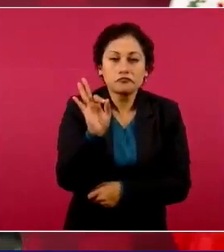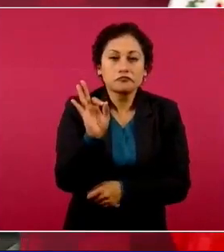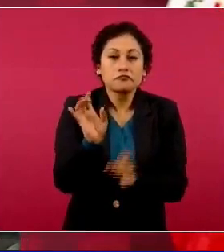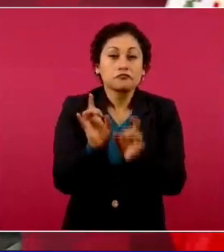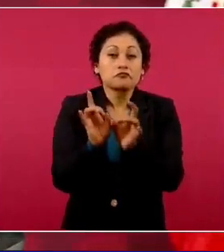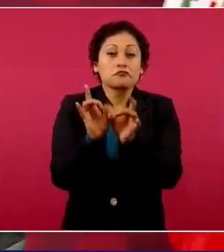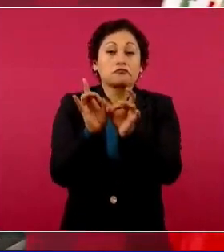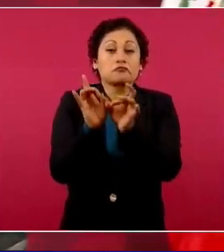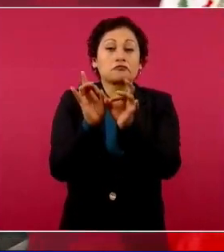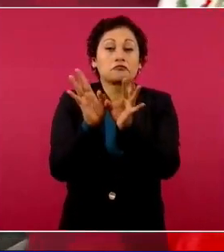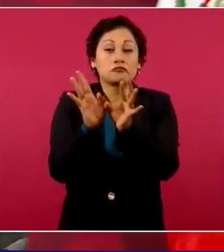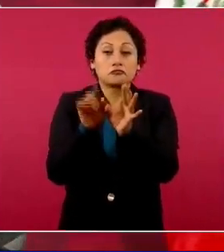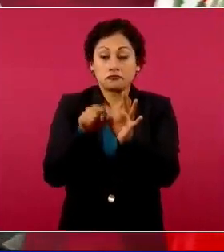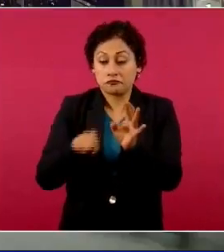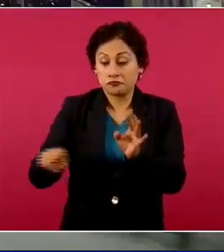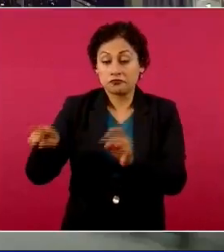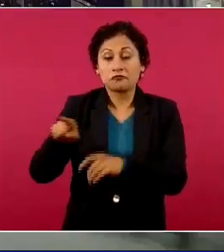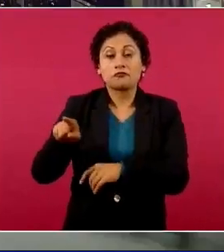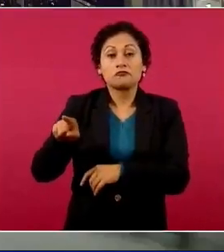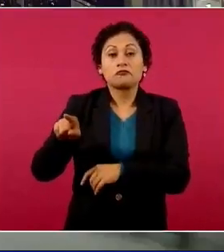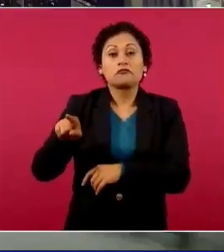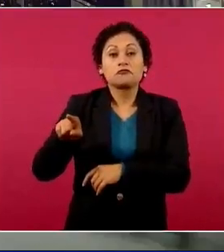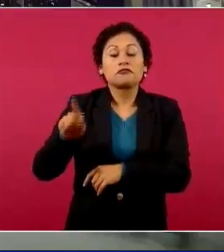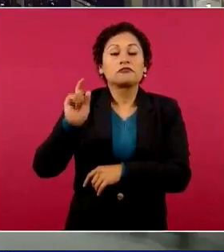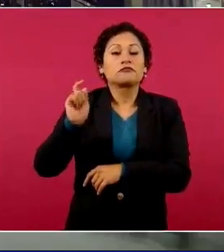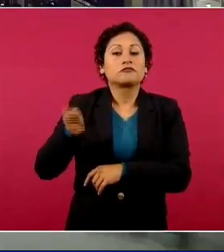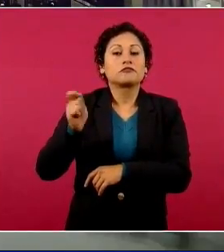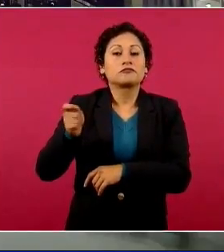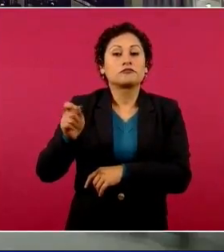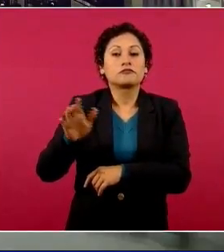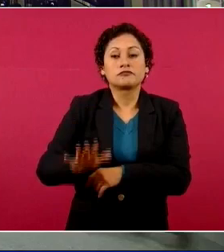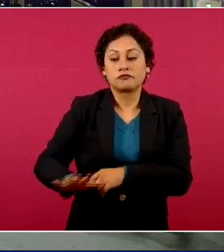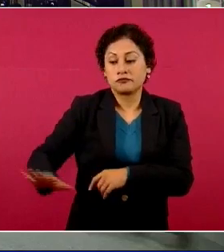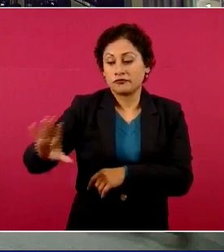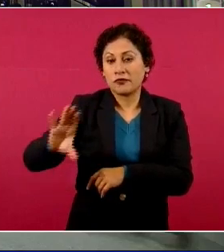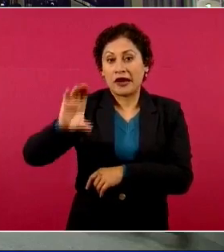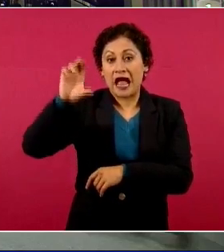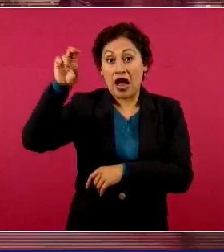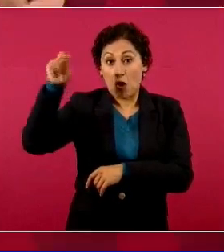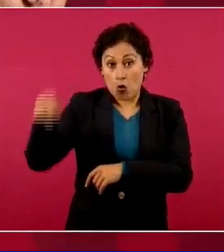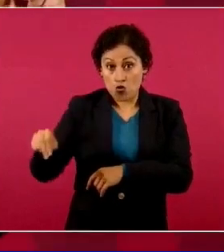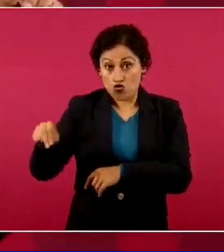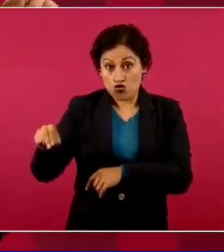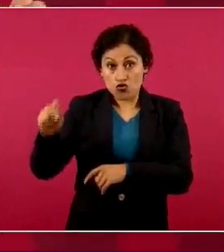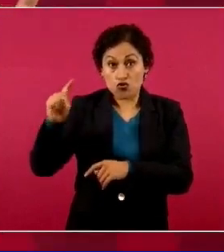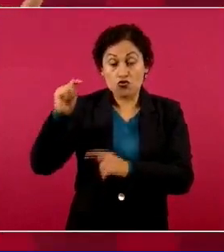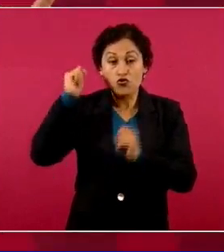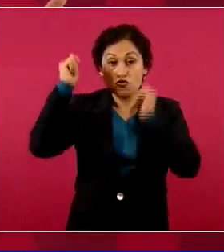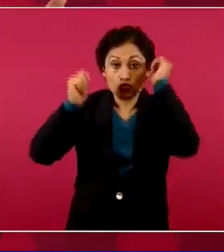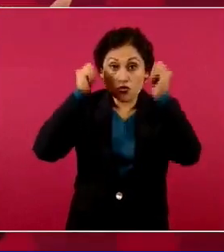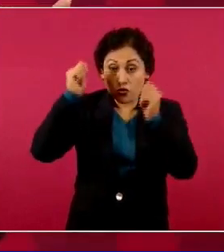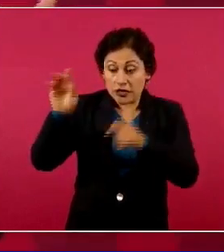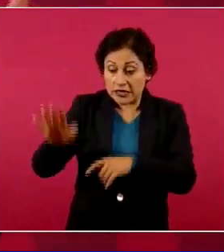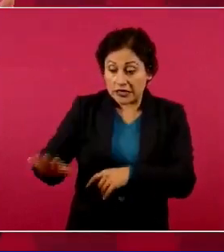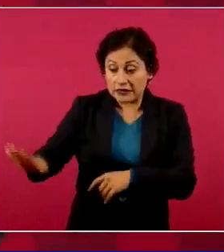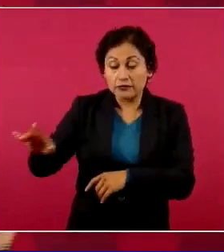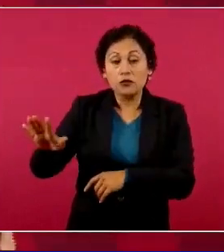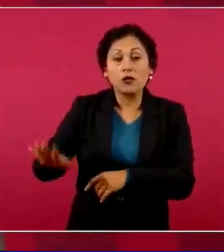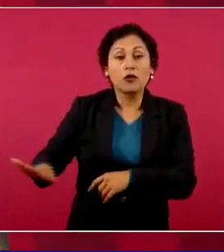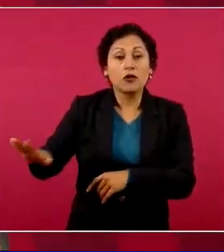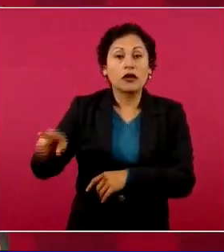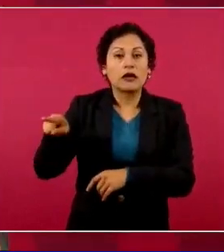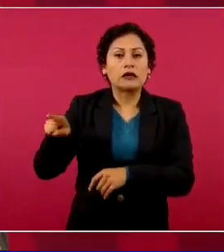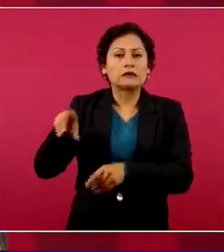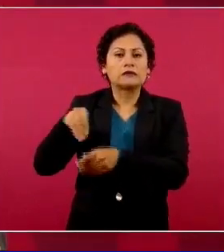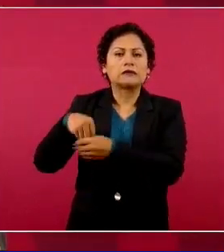punta de la zona turística de Cancún, está tan saturado ya